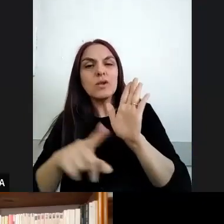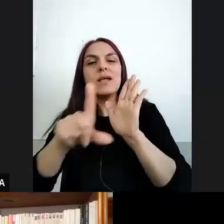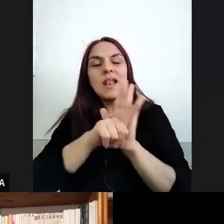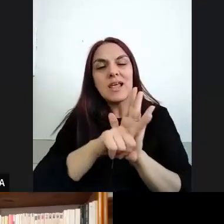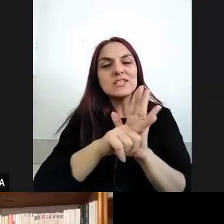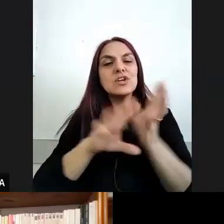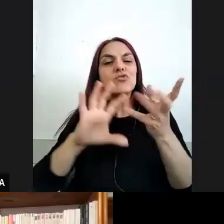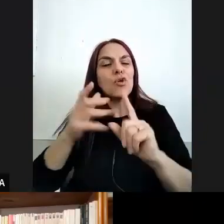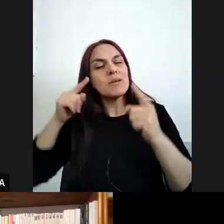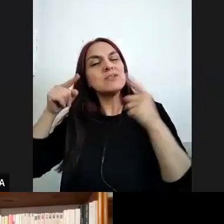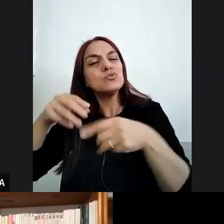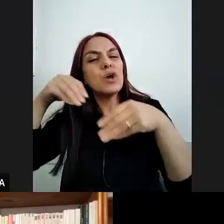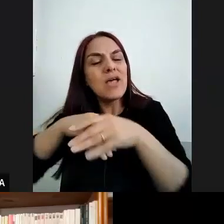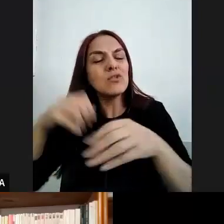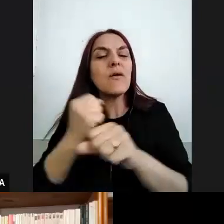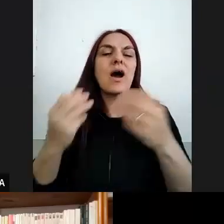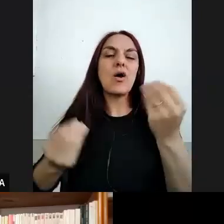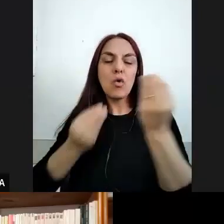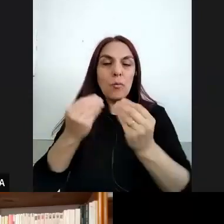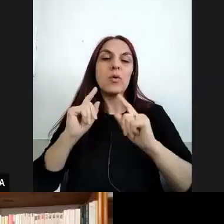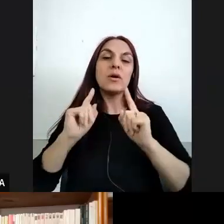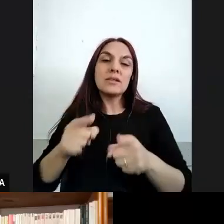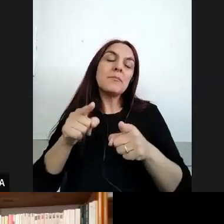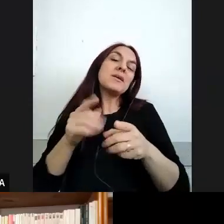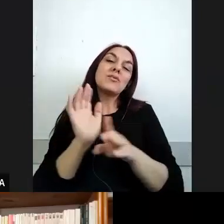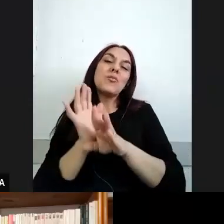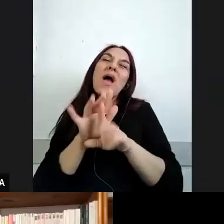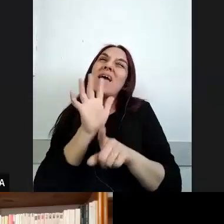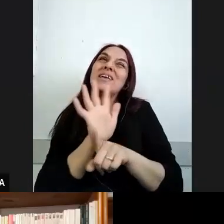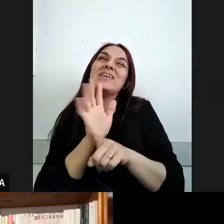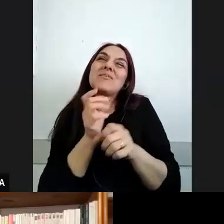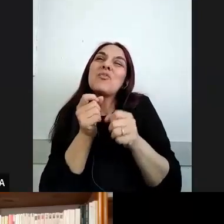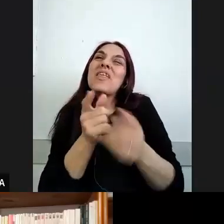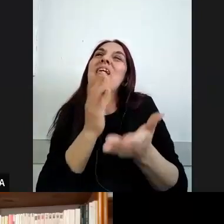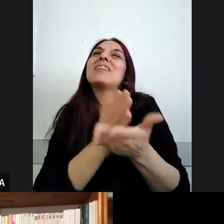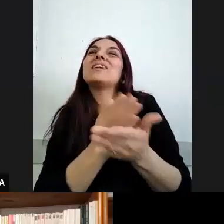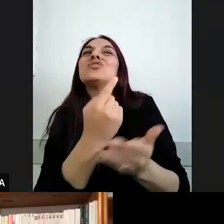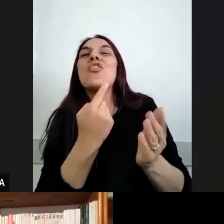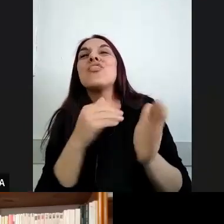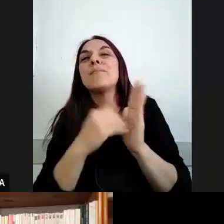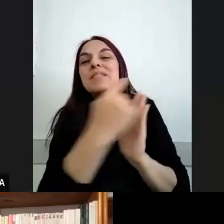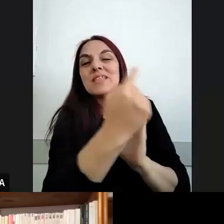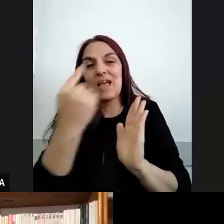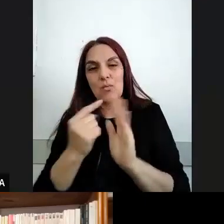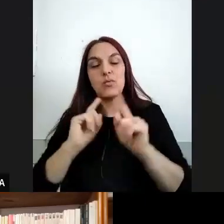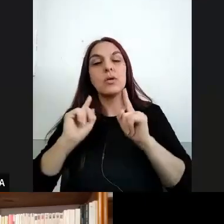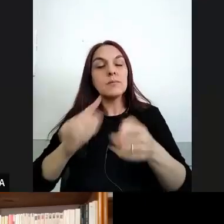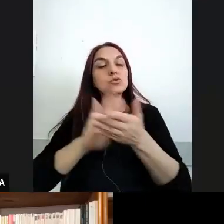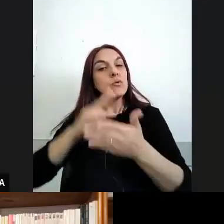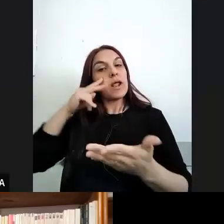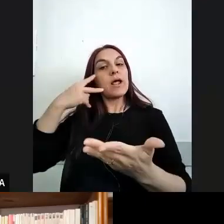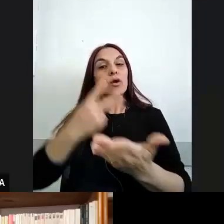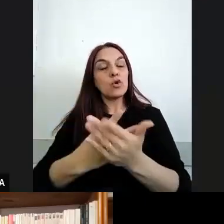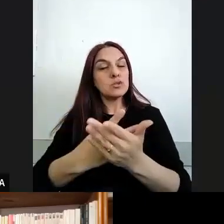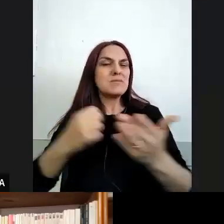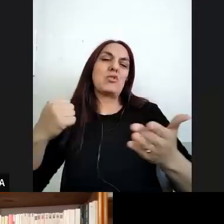que de alguna manera también perfilan sujetos de derechos también lo podemos hacer en el registro y en el reconocimiento de muchas